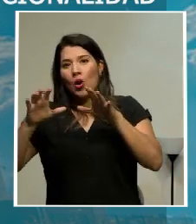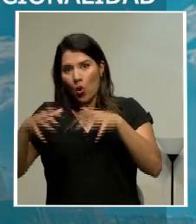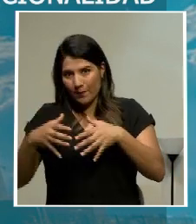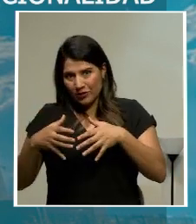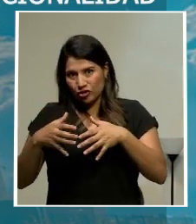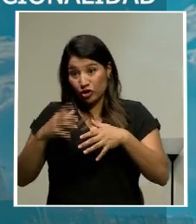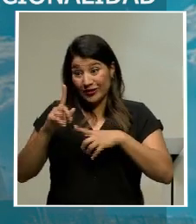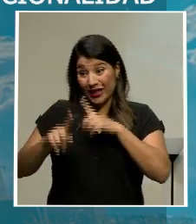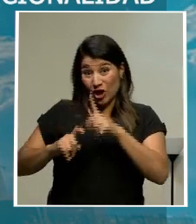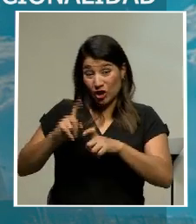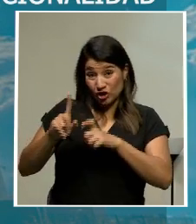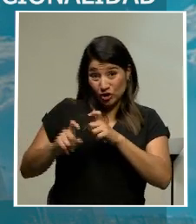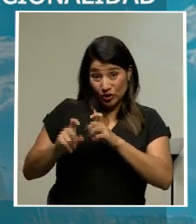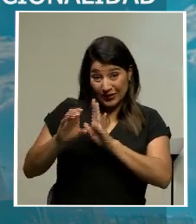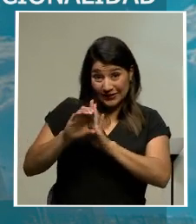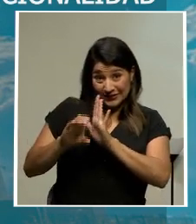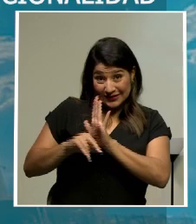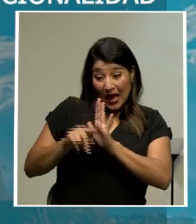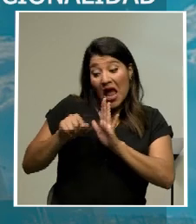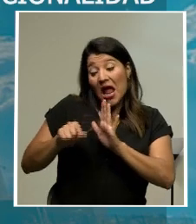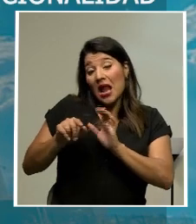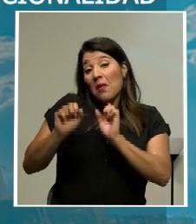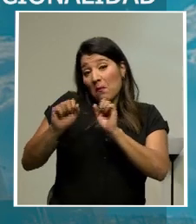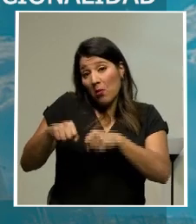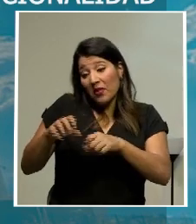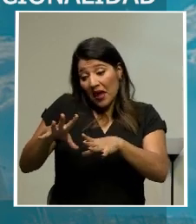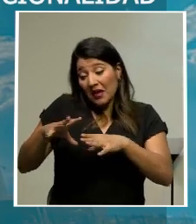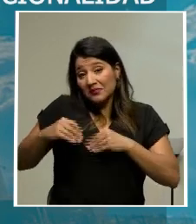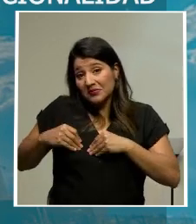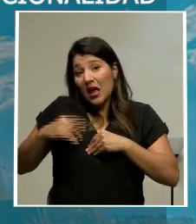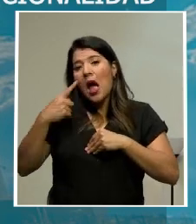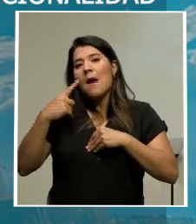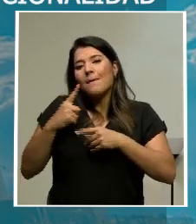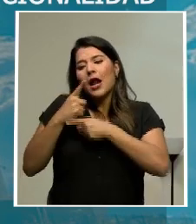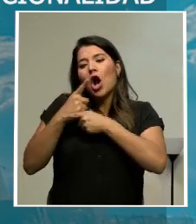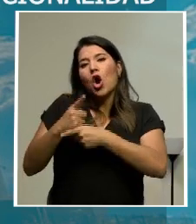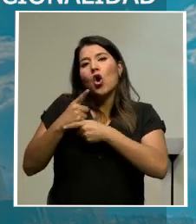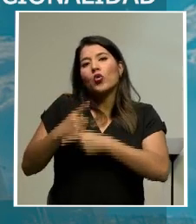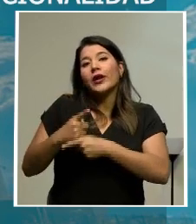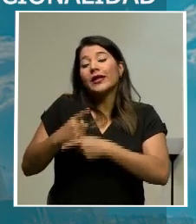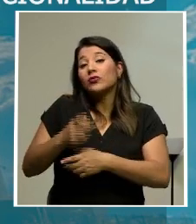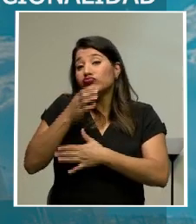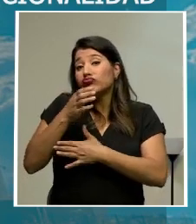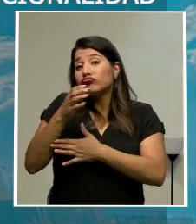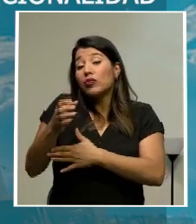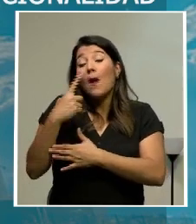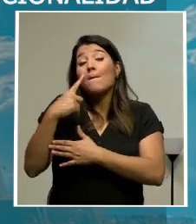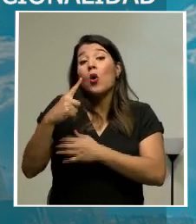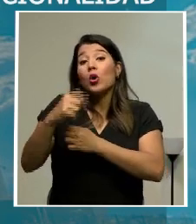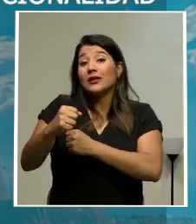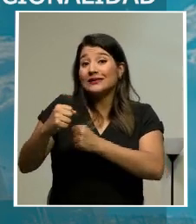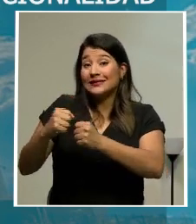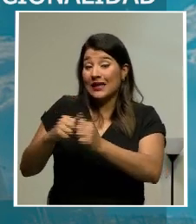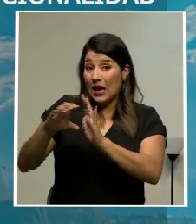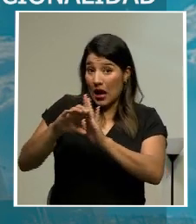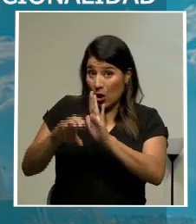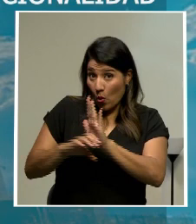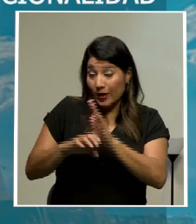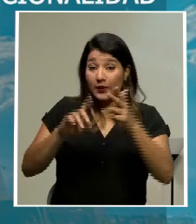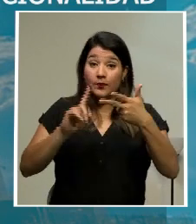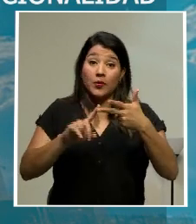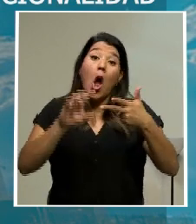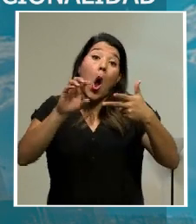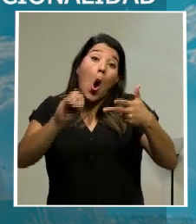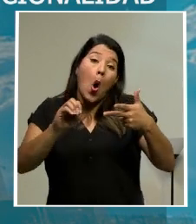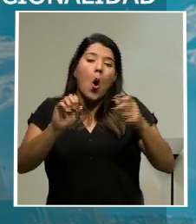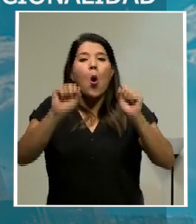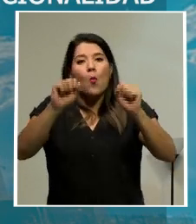pueda recibirlo para subsanar lo señalado por la Sala Constitucional. También pueden abrir el plenario